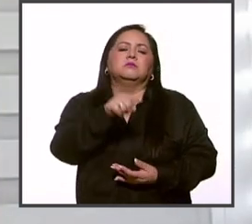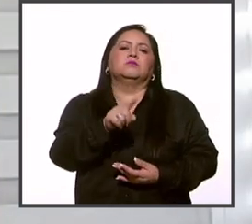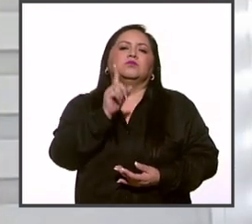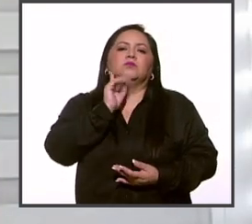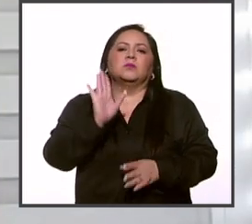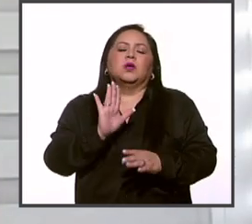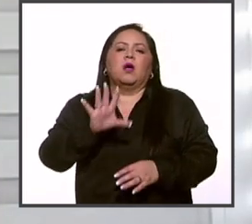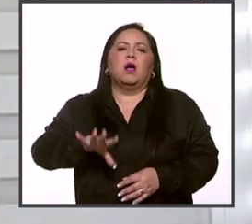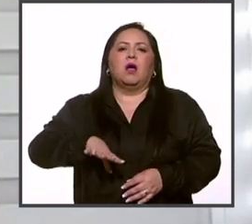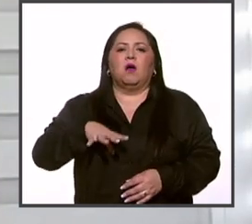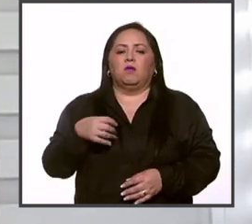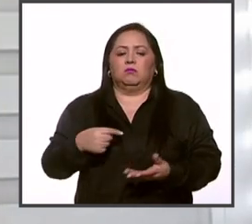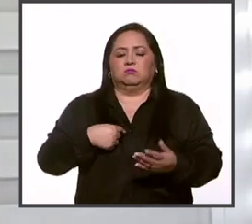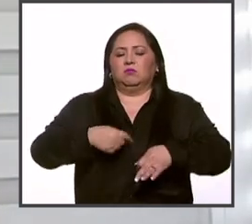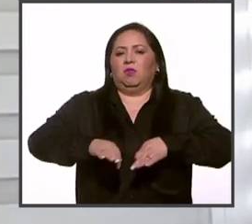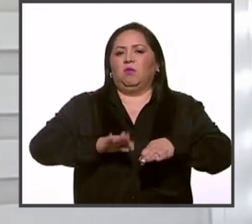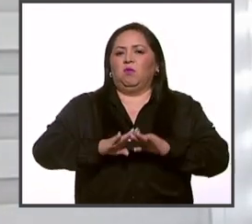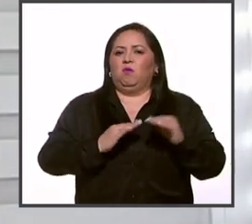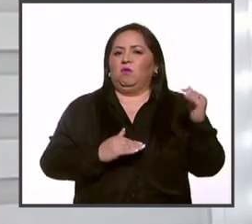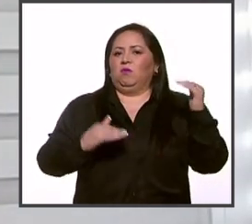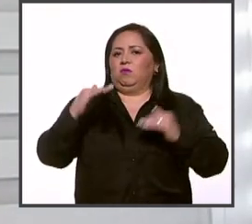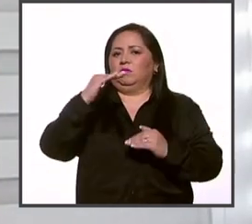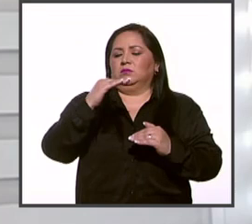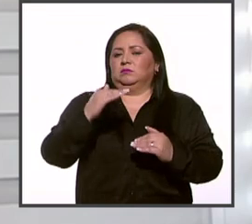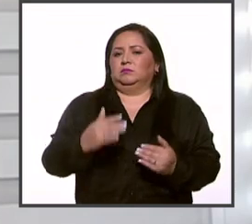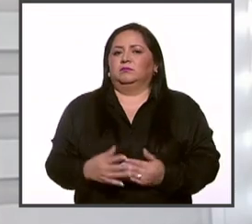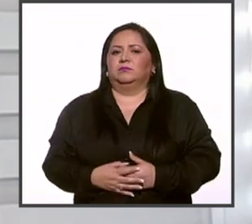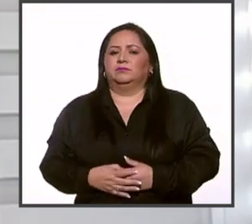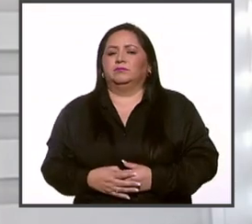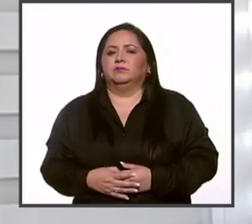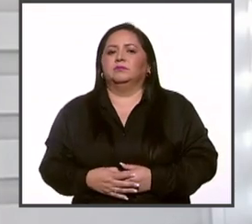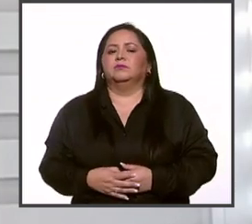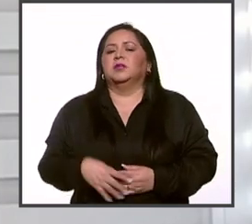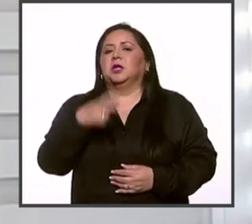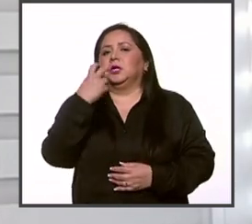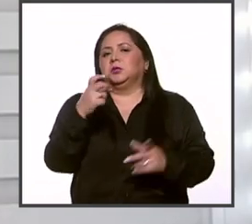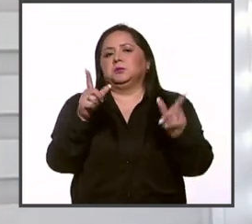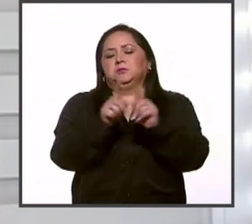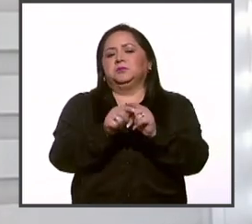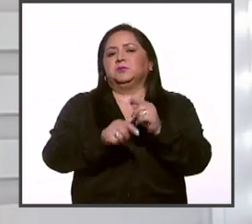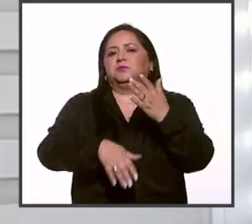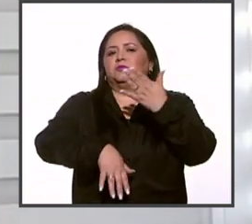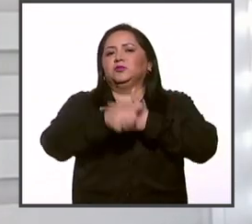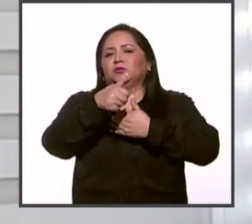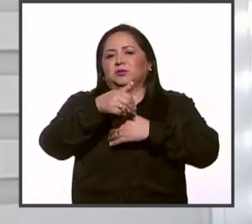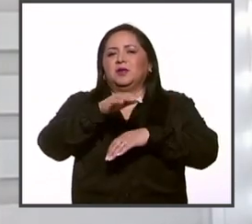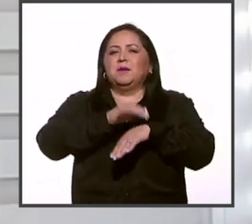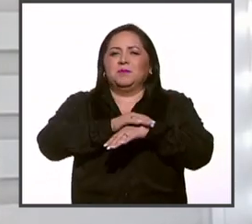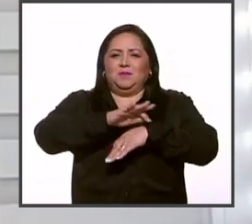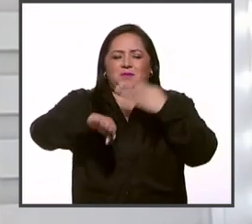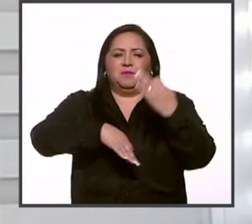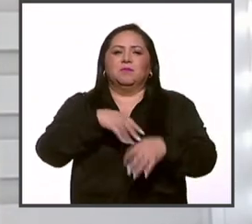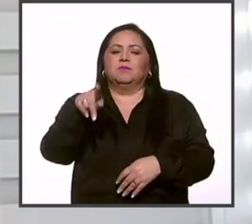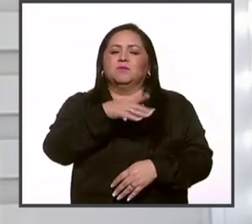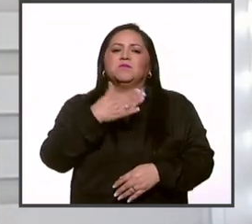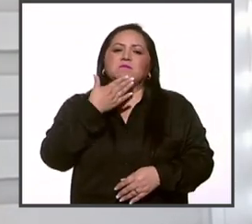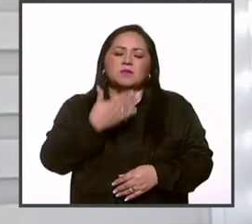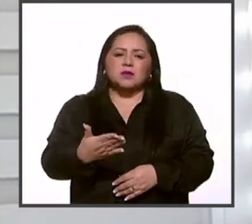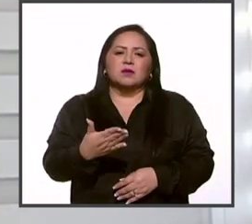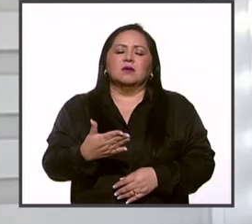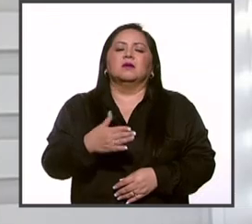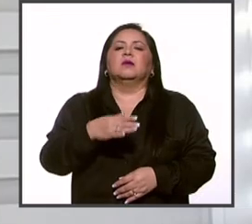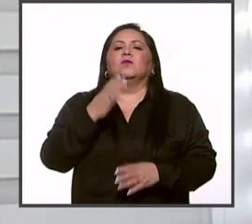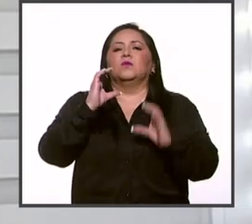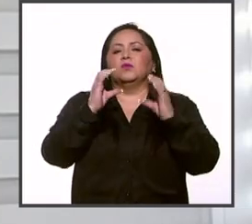abusando de su posición e influencia. Amigas y amigos del ONCE, pásenla bien, cuídense mucho,